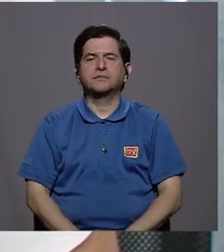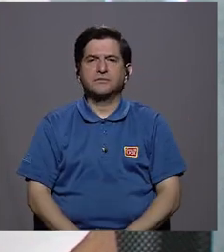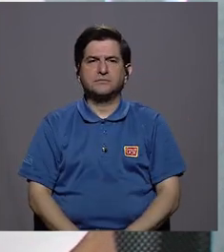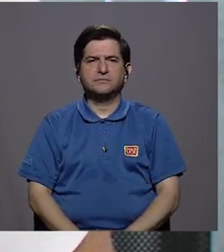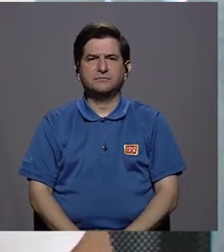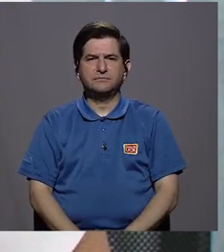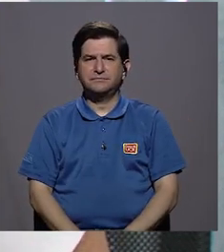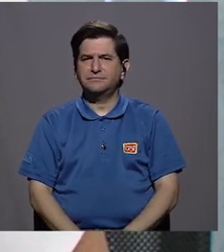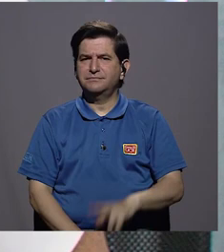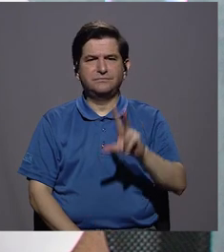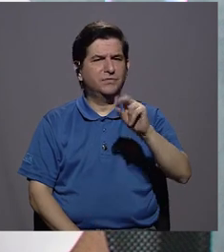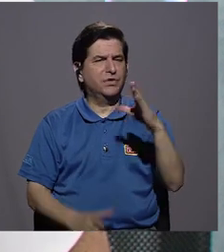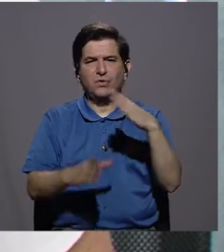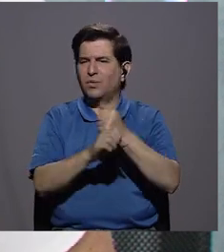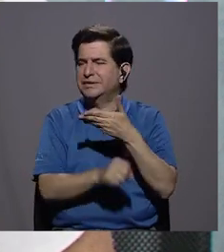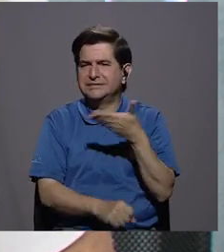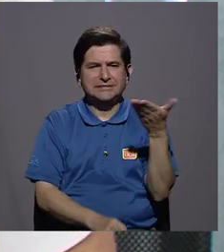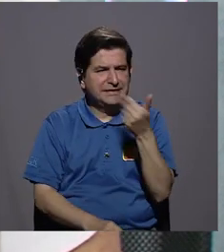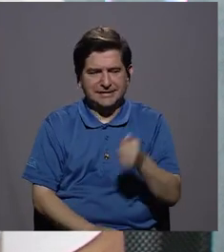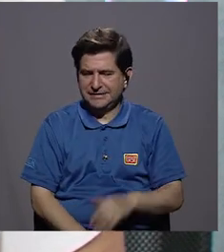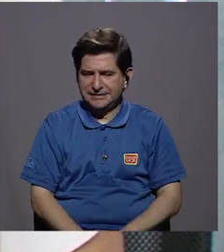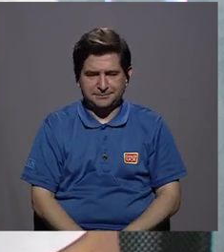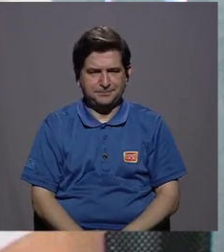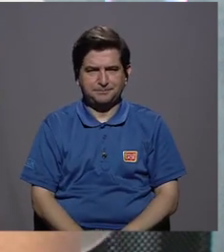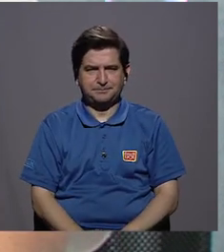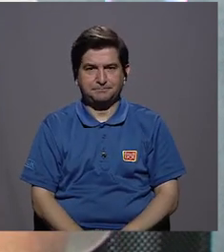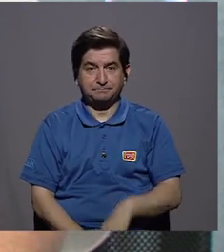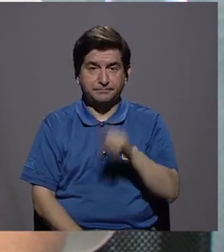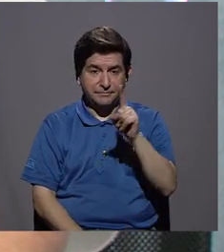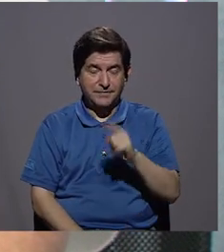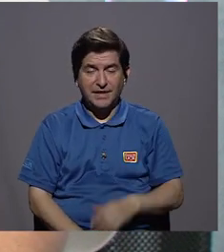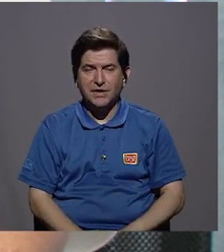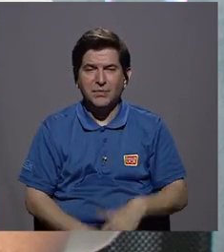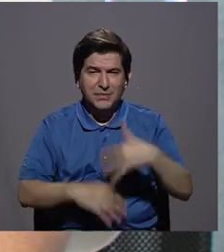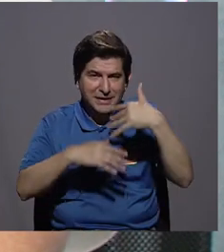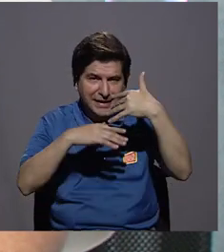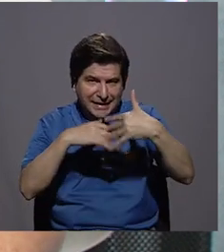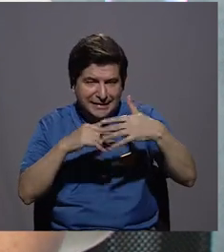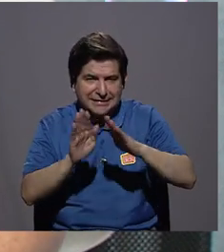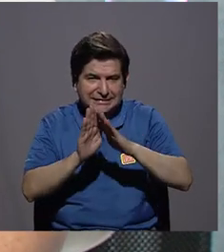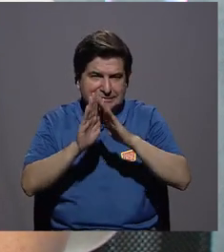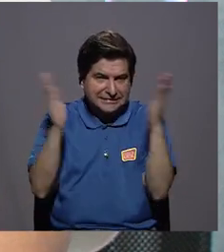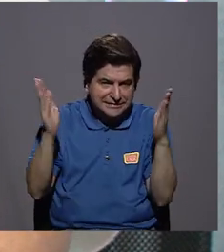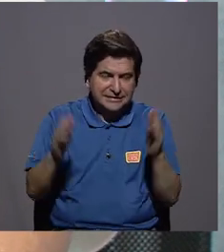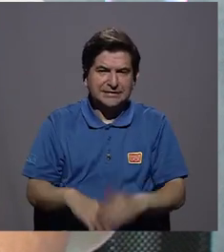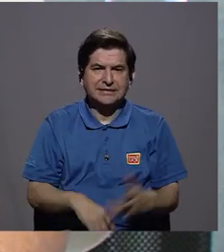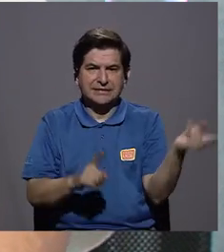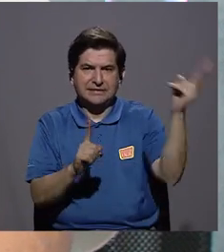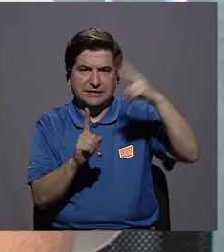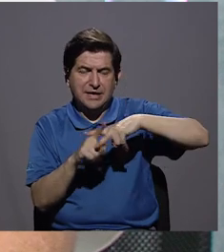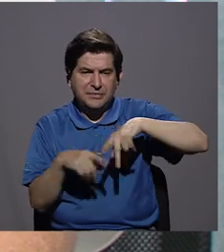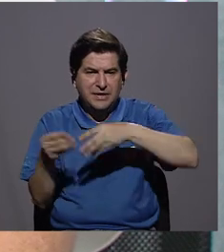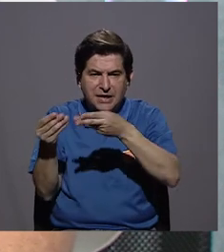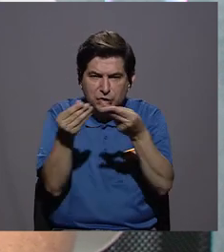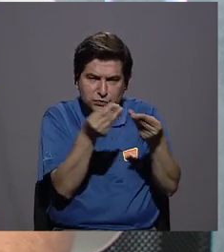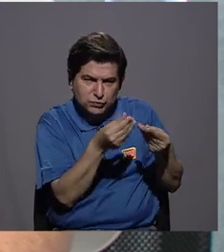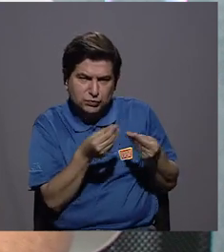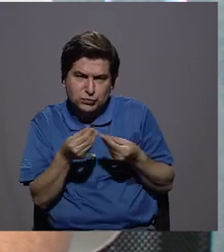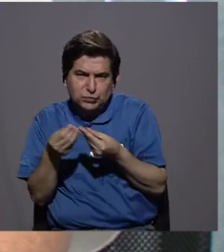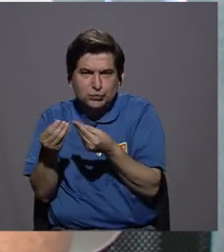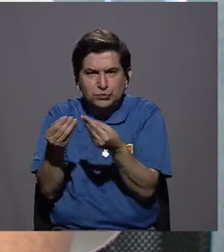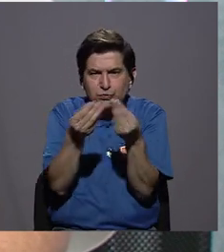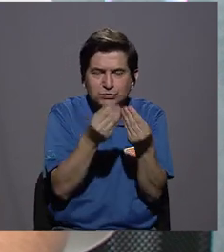¿qué es lo que no se debe hacer? Y no se debe de hacer en una úlcera, en una herida abierta, aplicar estas sustancias